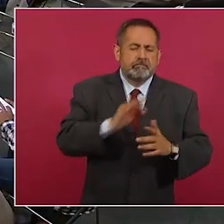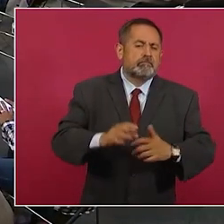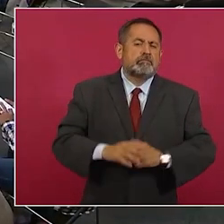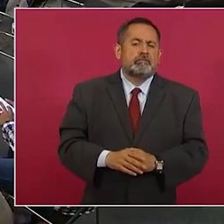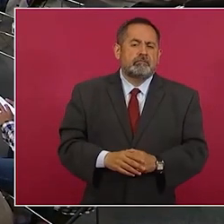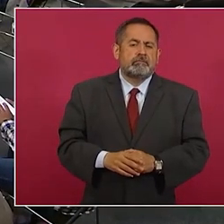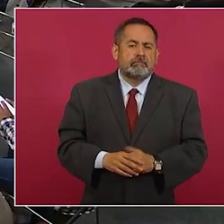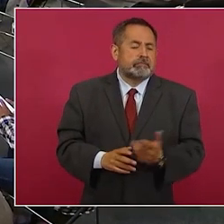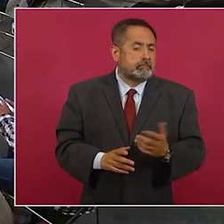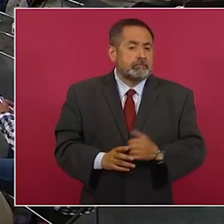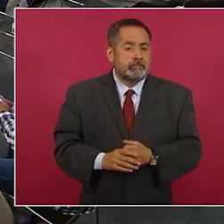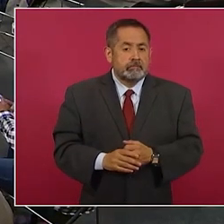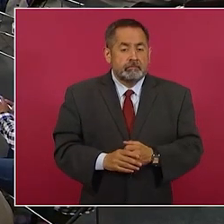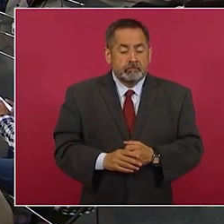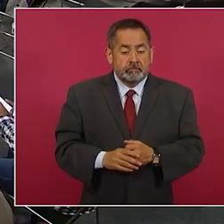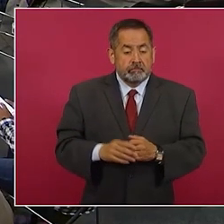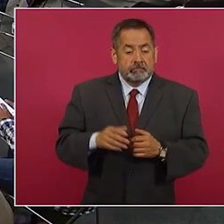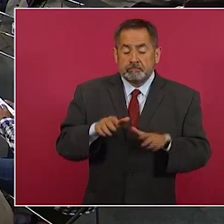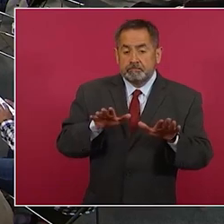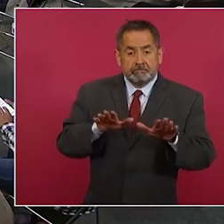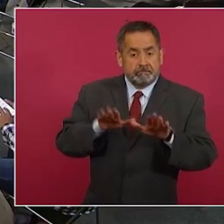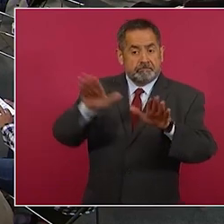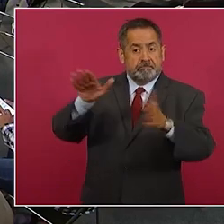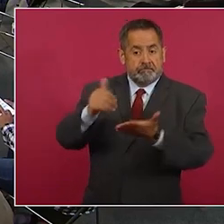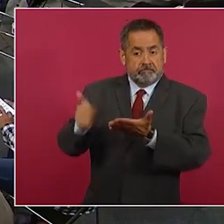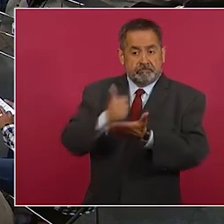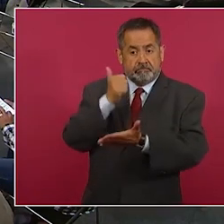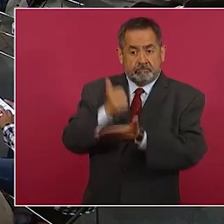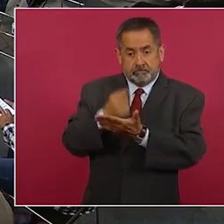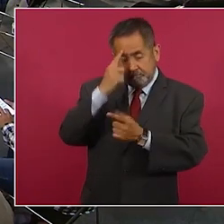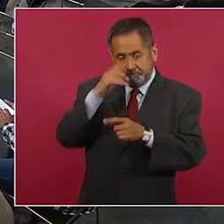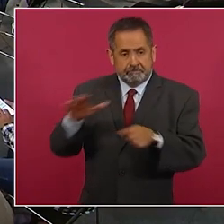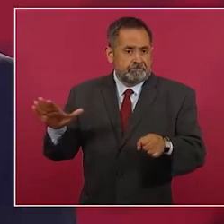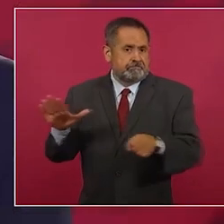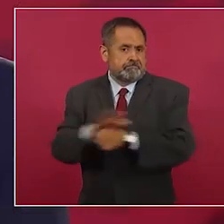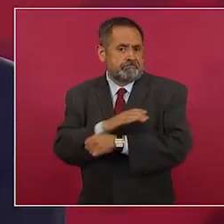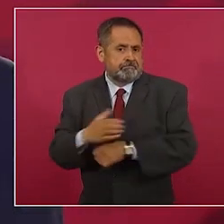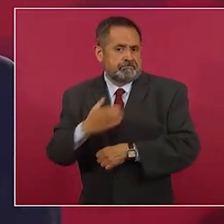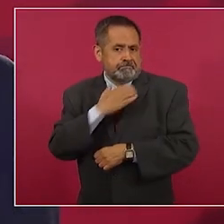porque el aeropuerto de la ciudad ya está lleno